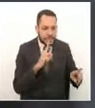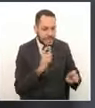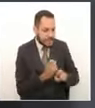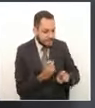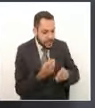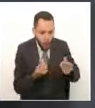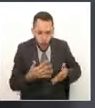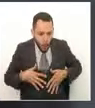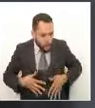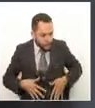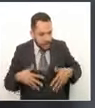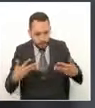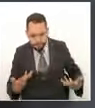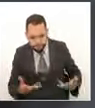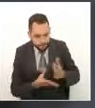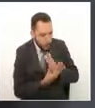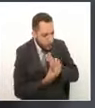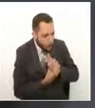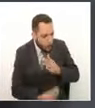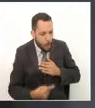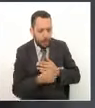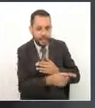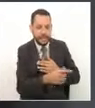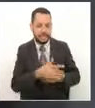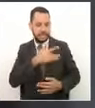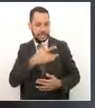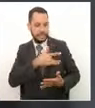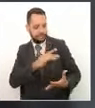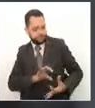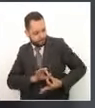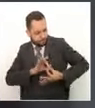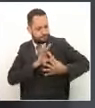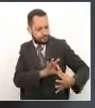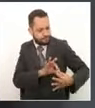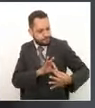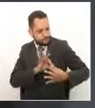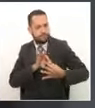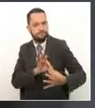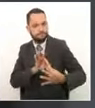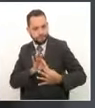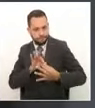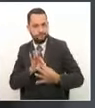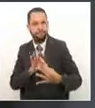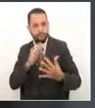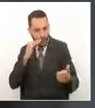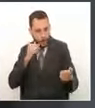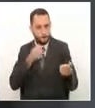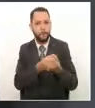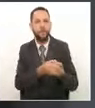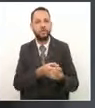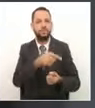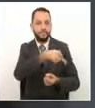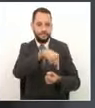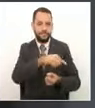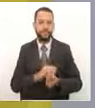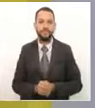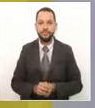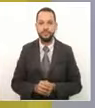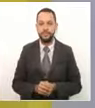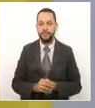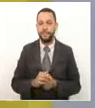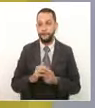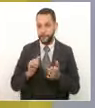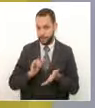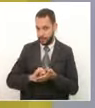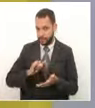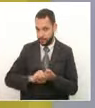y el espíritu de ese plan de desarrollo atiende perfectamente esta contingencia que estamos viviendo. Bueno, y a propósito de lo